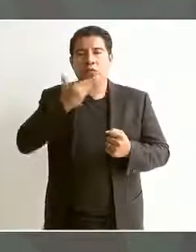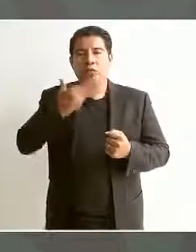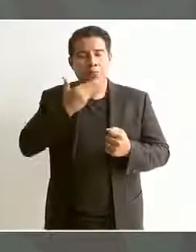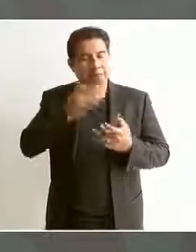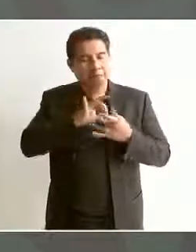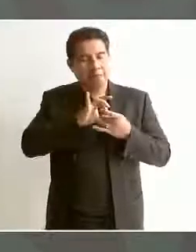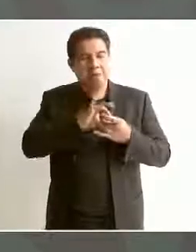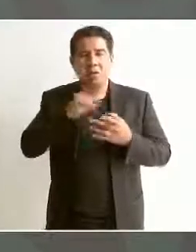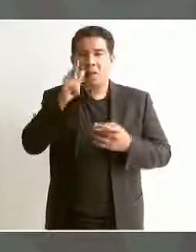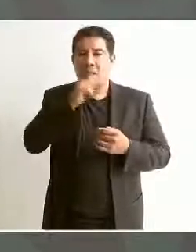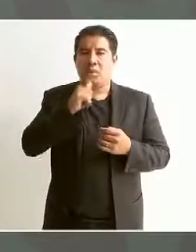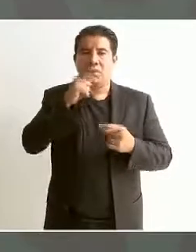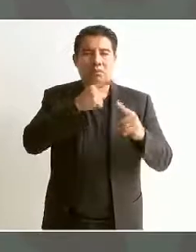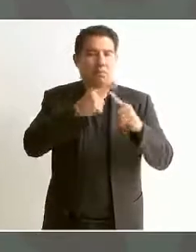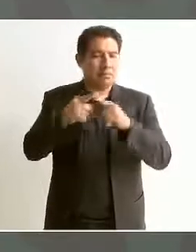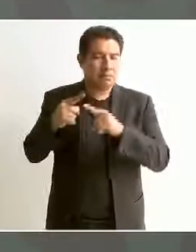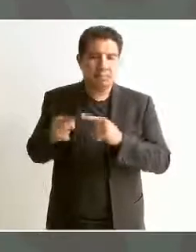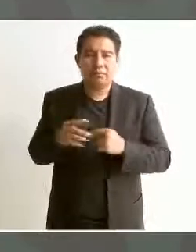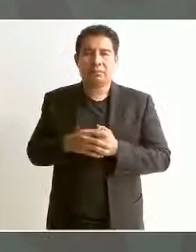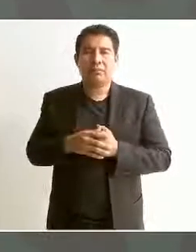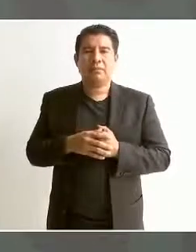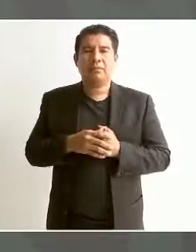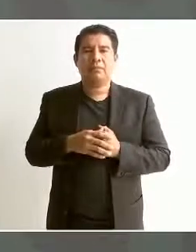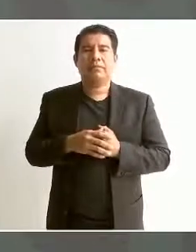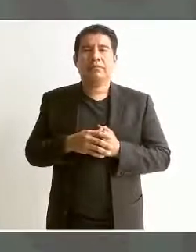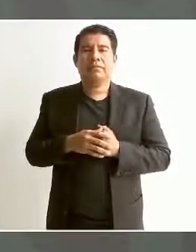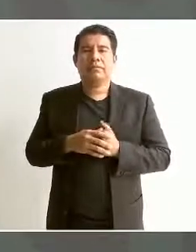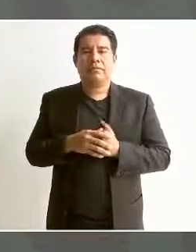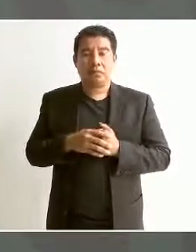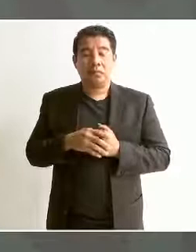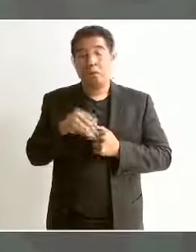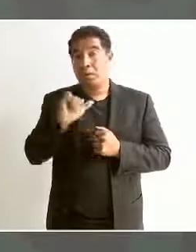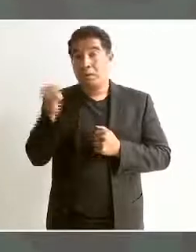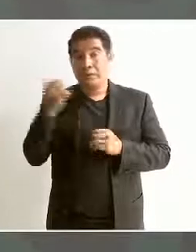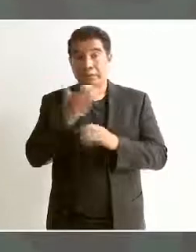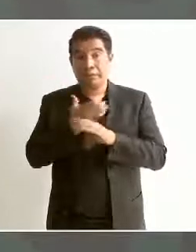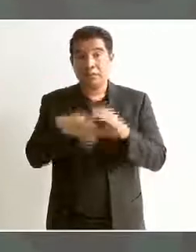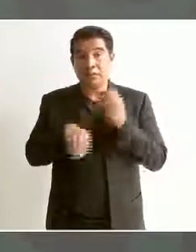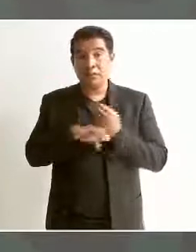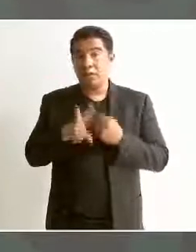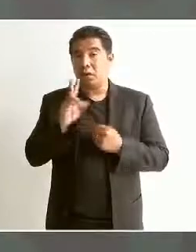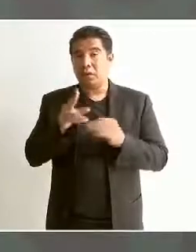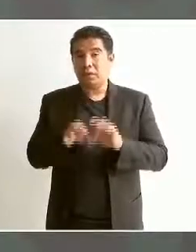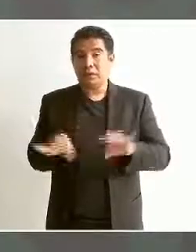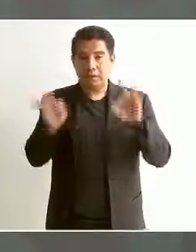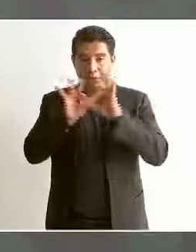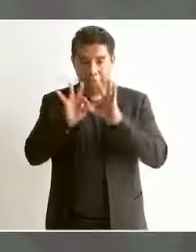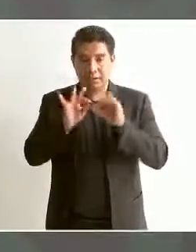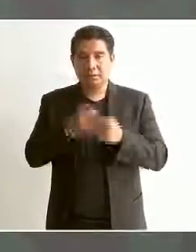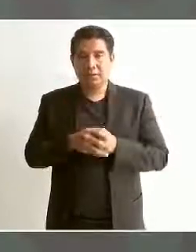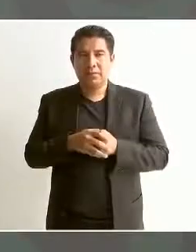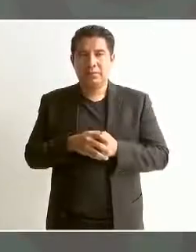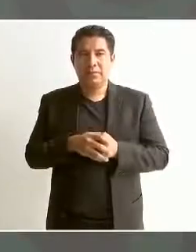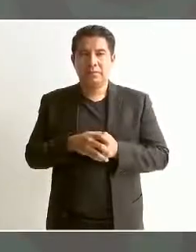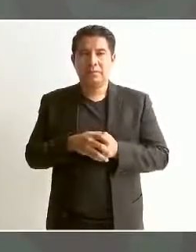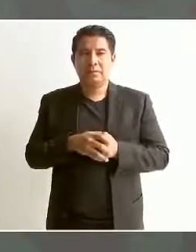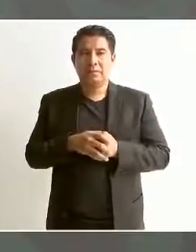costumbres, lenguas. Y otra cosa que también es importante, porque no sólo